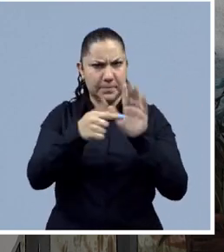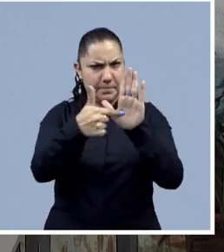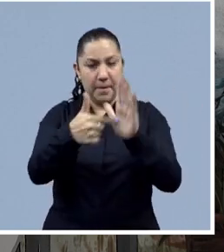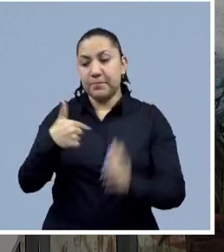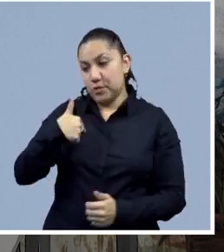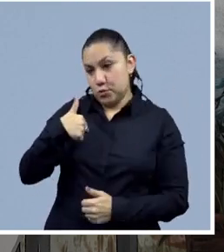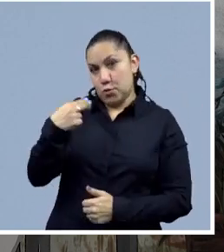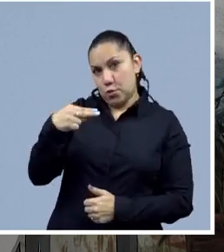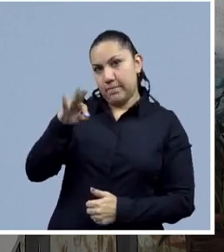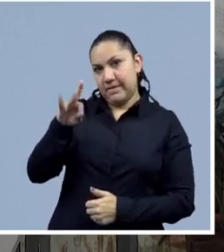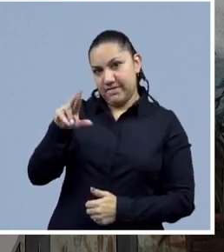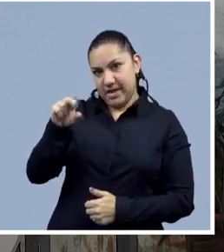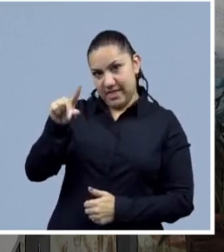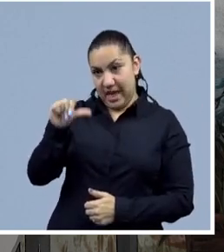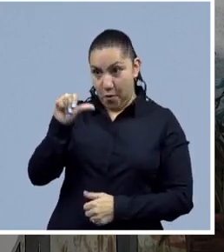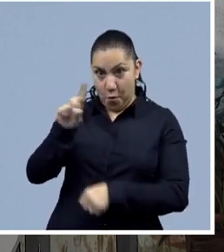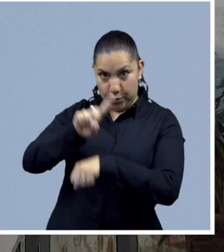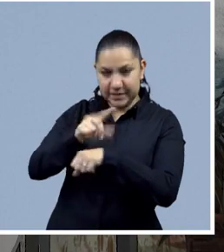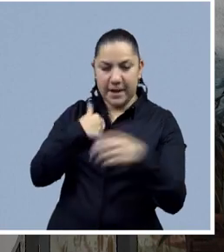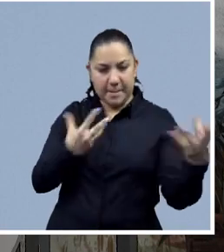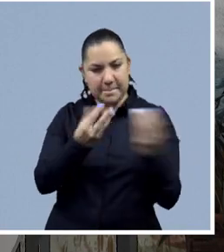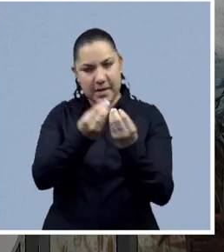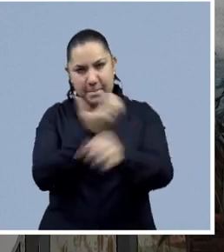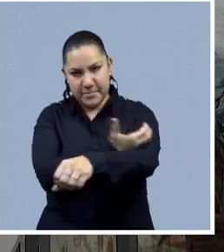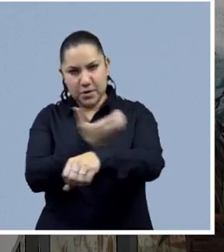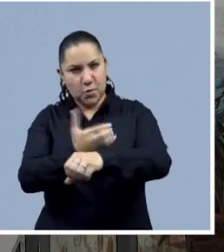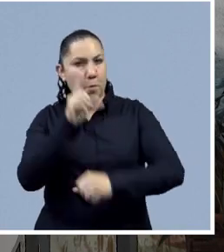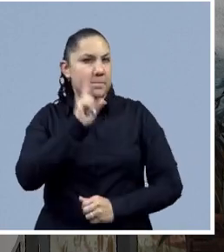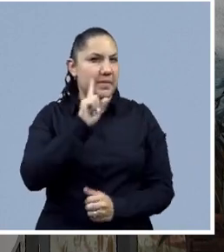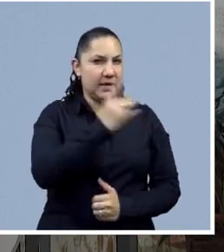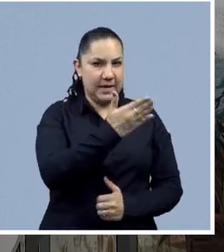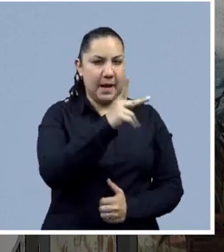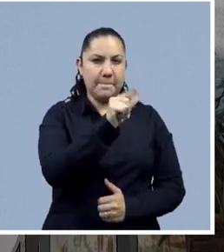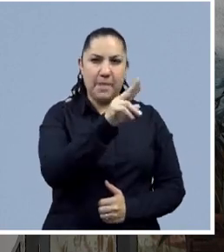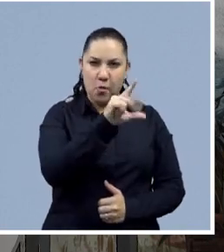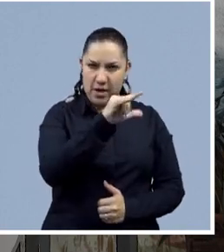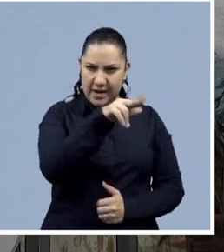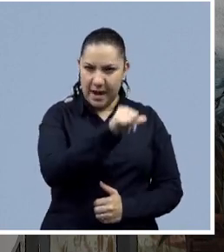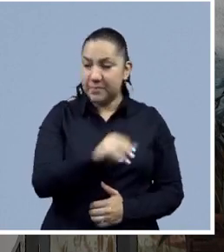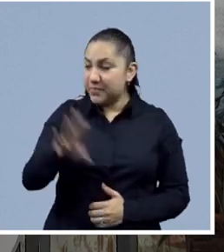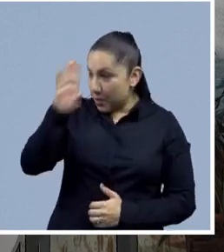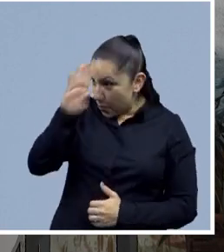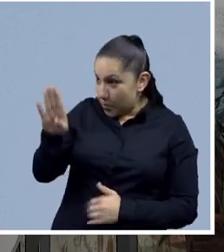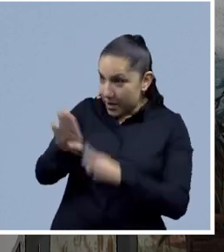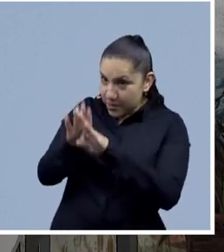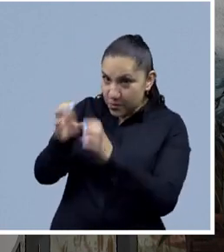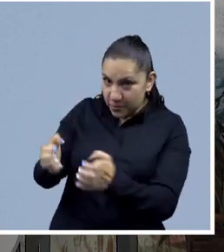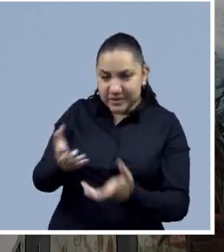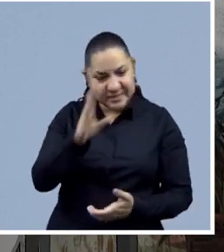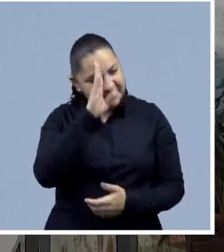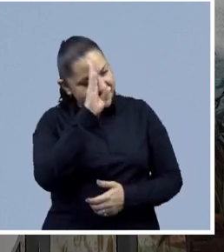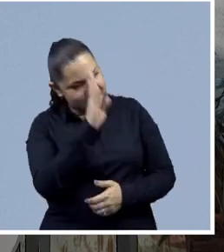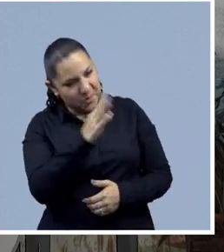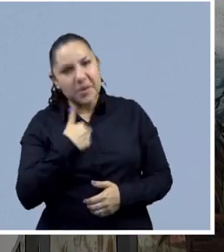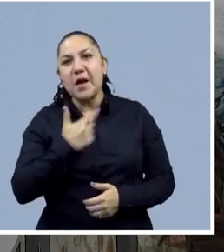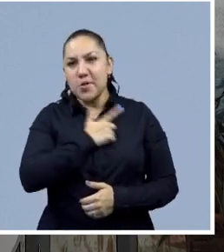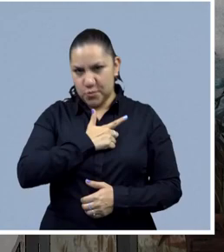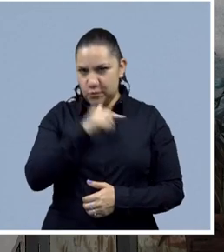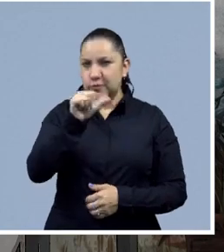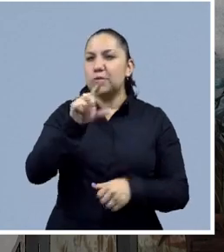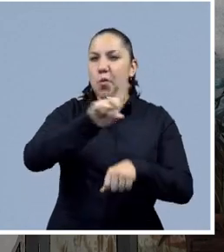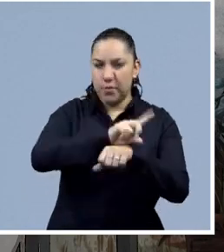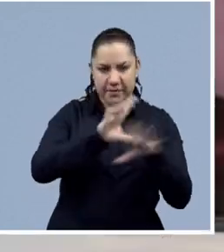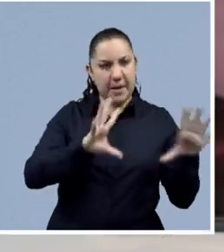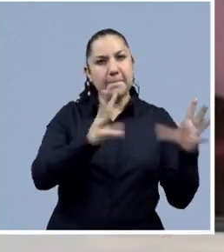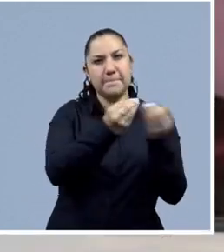Yo soy Frida Islas, hoy yo tengo el gusto de compartir pantalla con mi compañera Paulina Gómez. Hola, Pau, ¿cómo estás? Hola, Frida, pues muy bien, muy feliz de estar